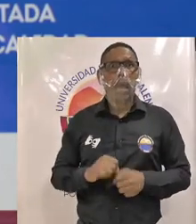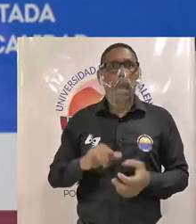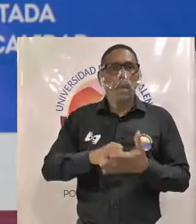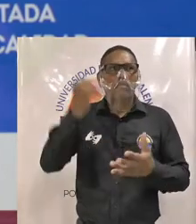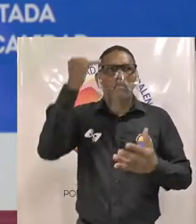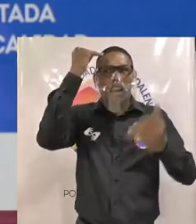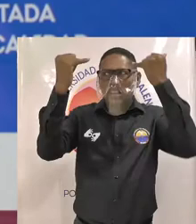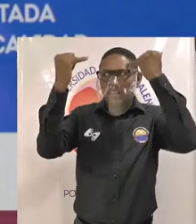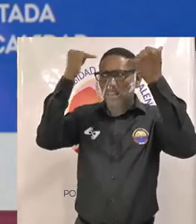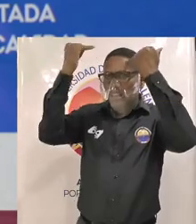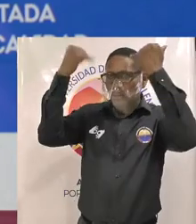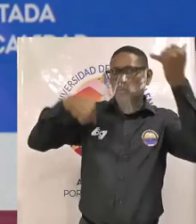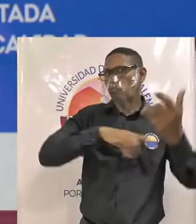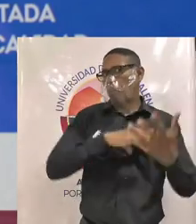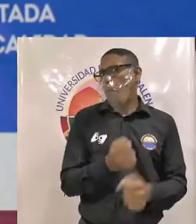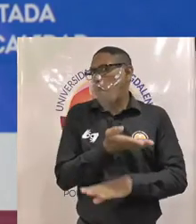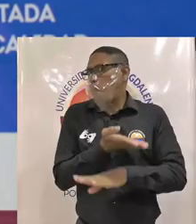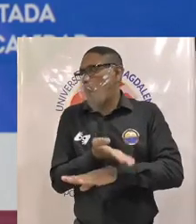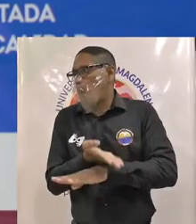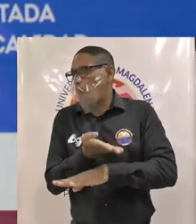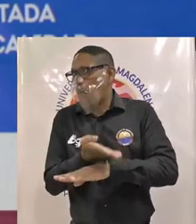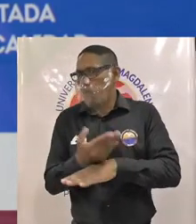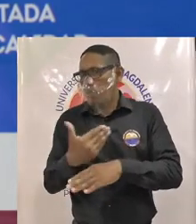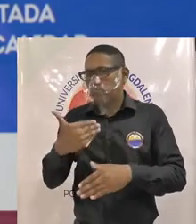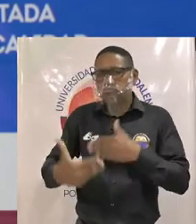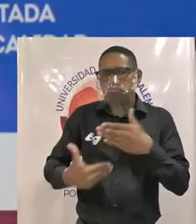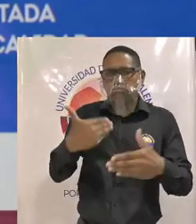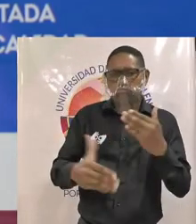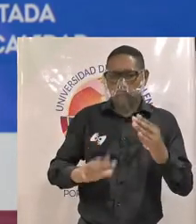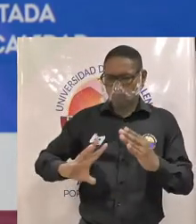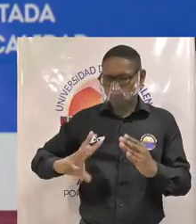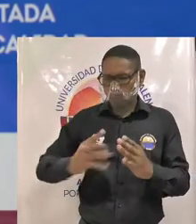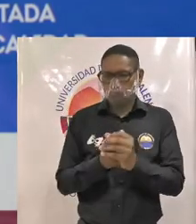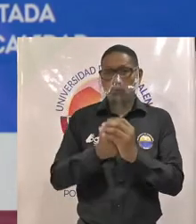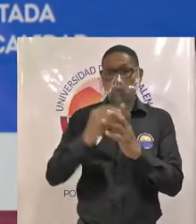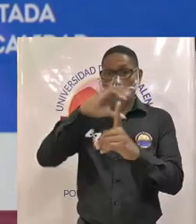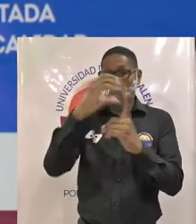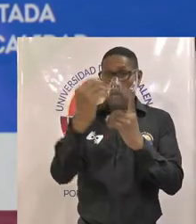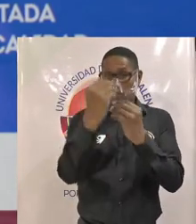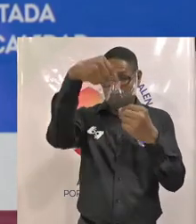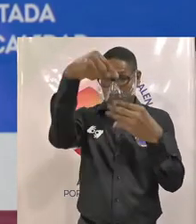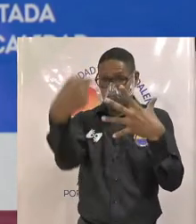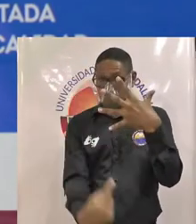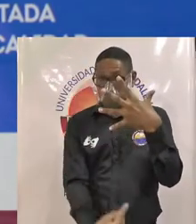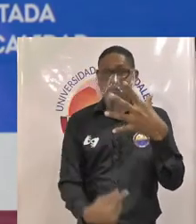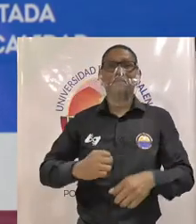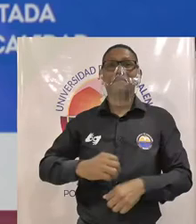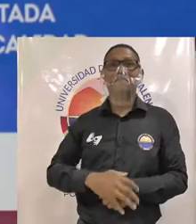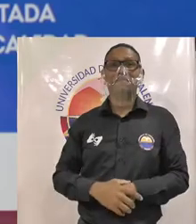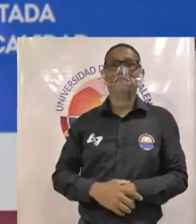de ideas que estamos proponiendo en esta perspectiva de la inclusión la interculturalidad y la pluridiversidad